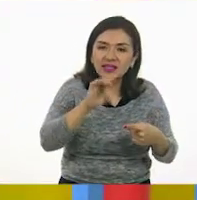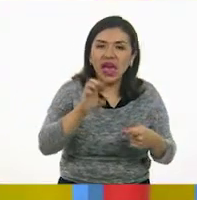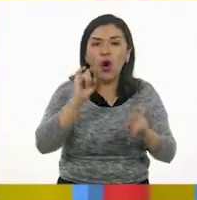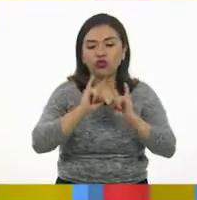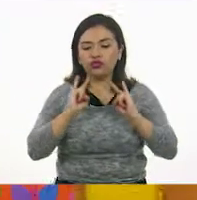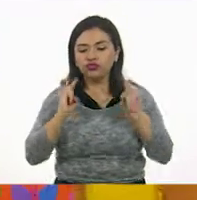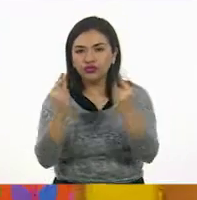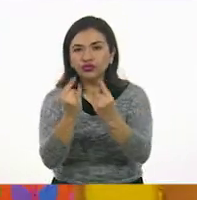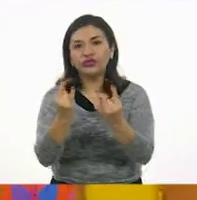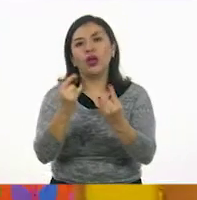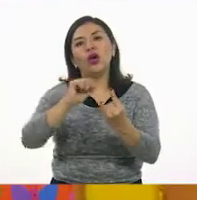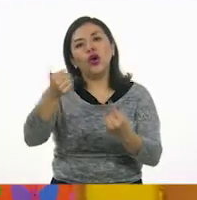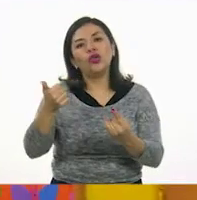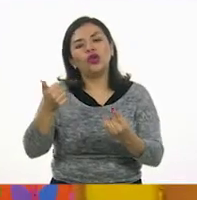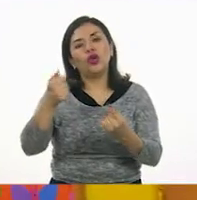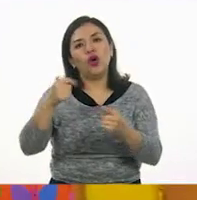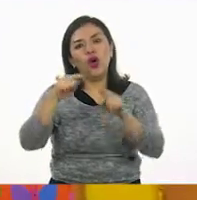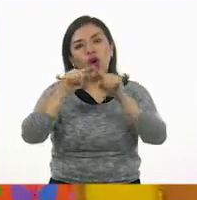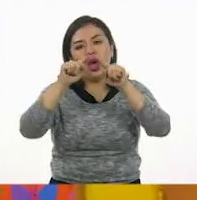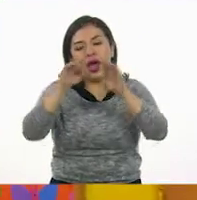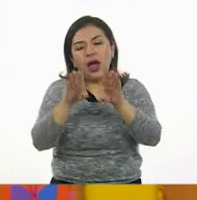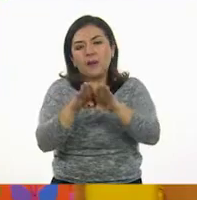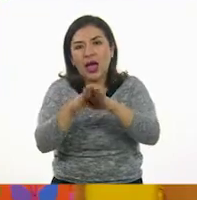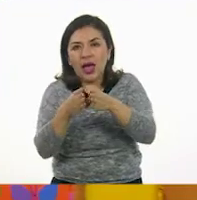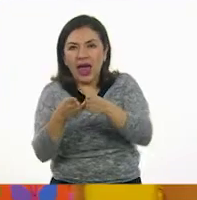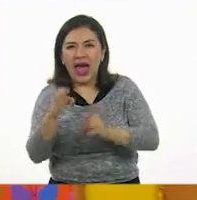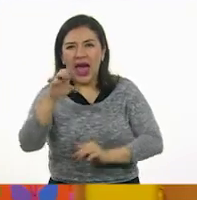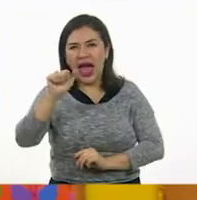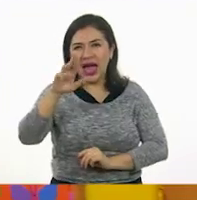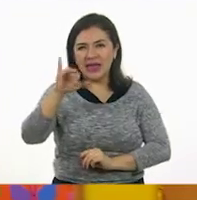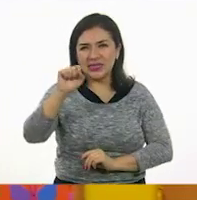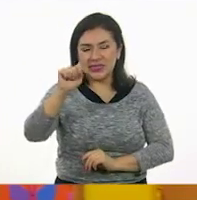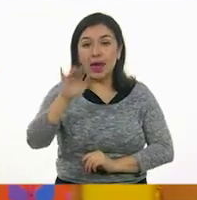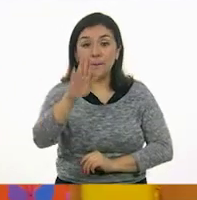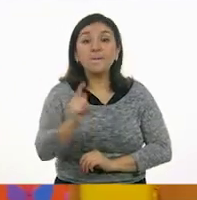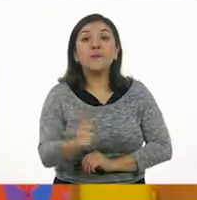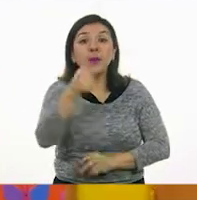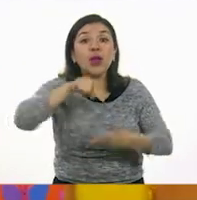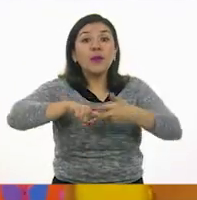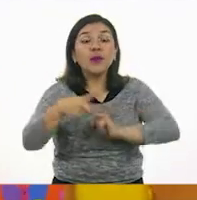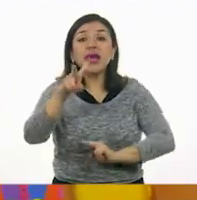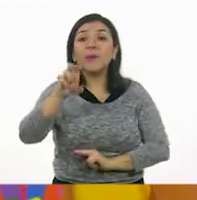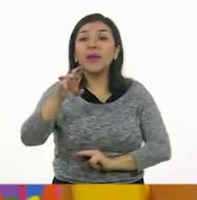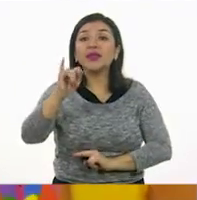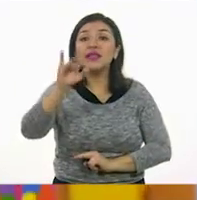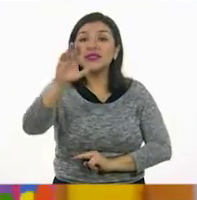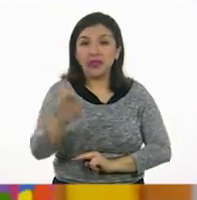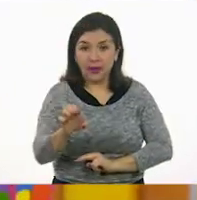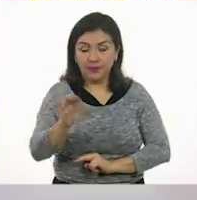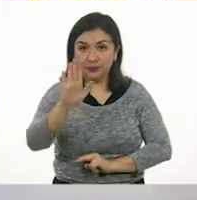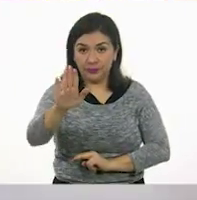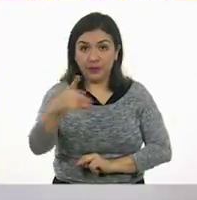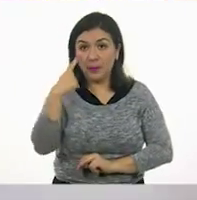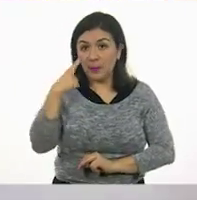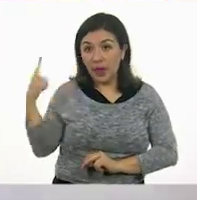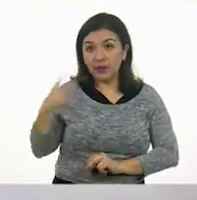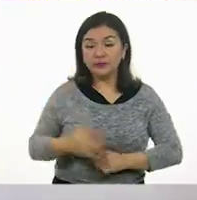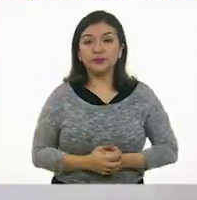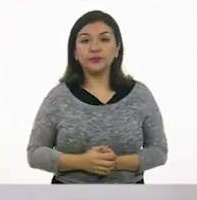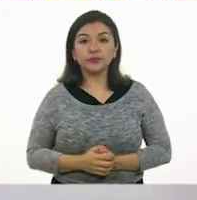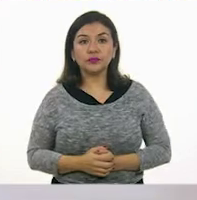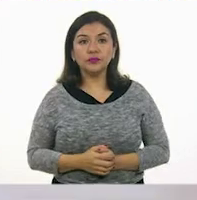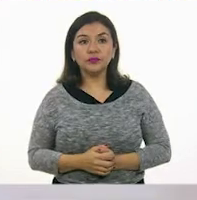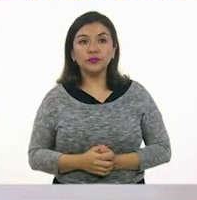caras o de las aristas, Ok, vamos a empezar con los vértices. Me parece muy bien. Quedamos que eran las uniones. Vamos a contar las niñas y niños. Voy a tomar este.